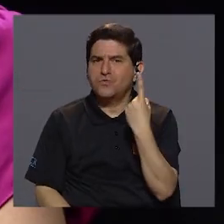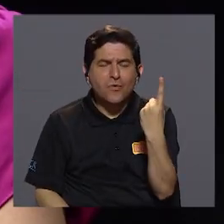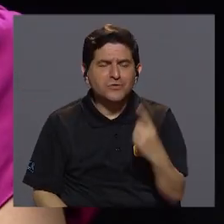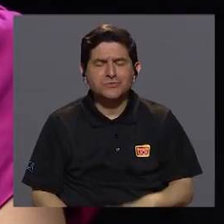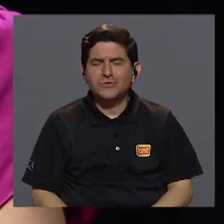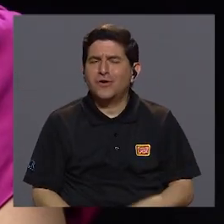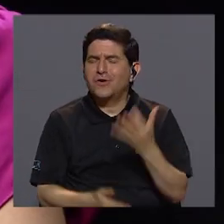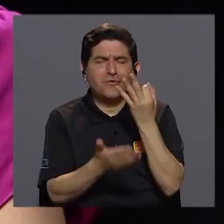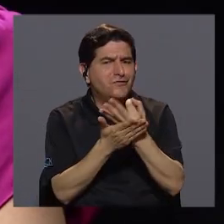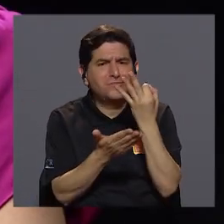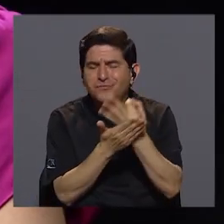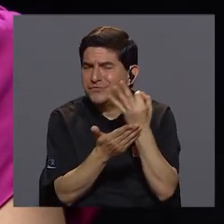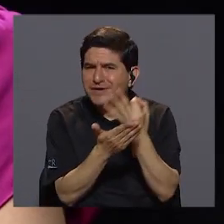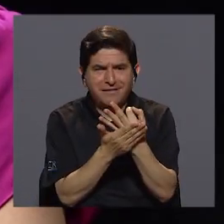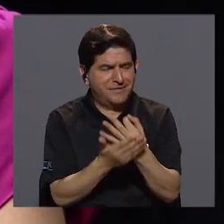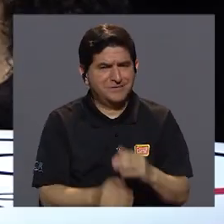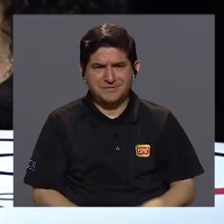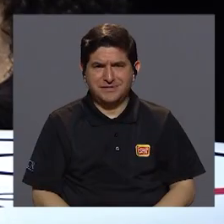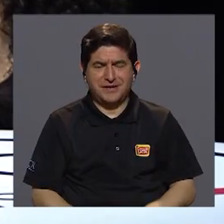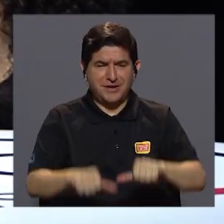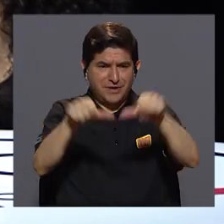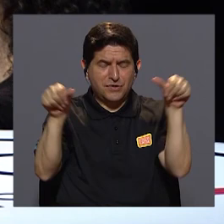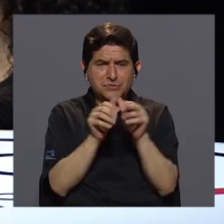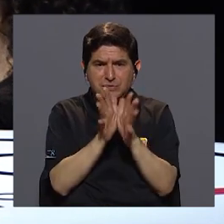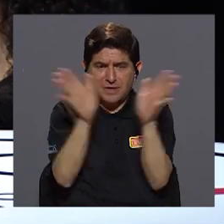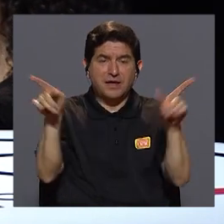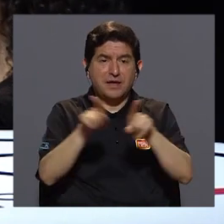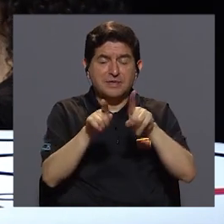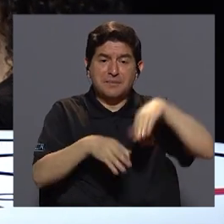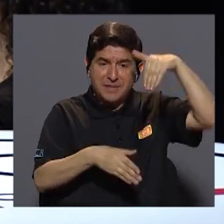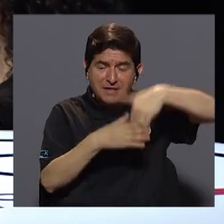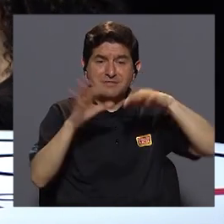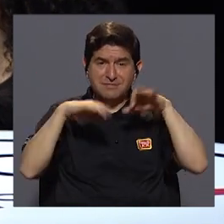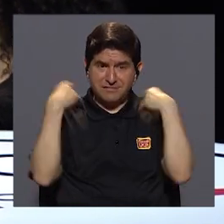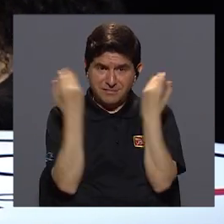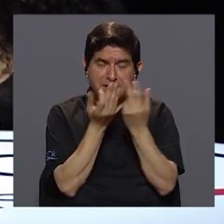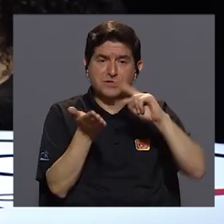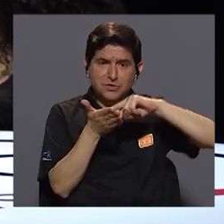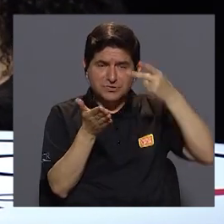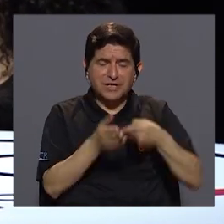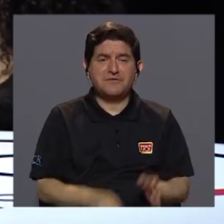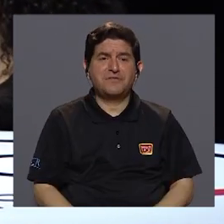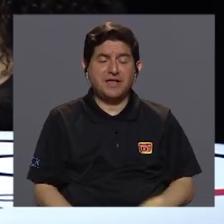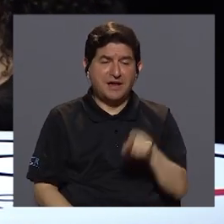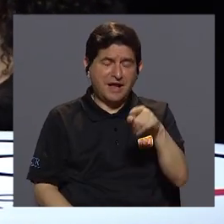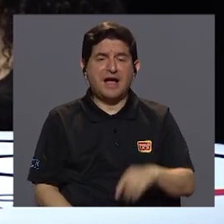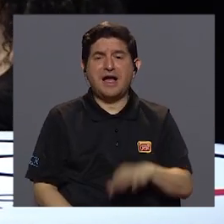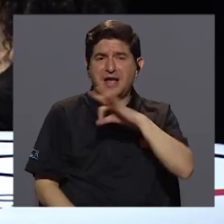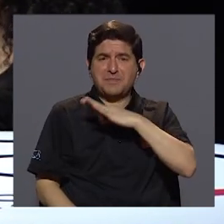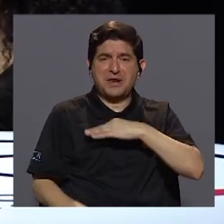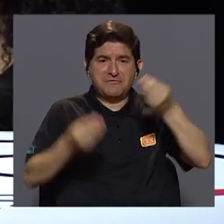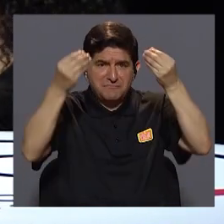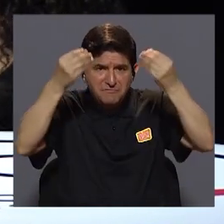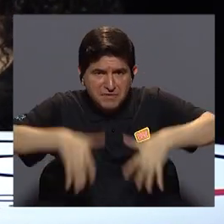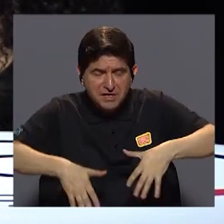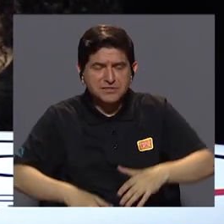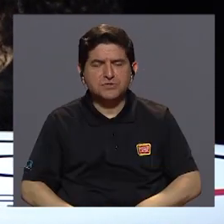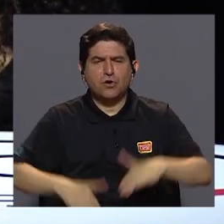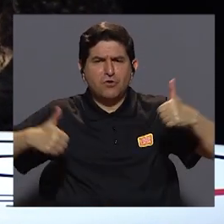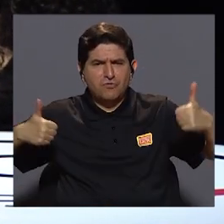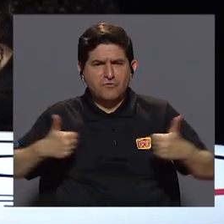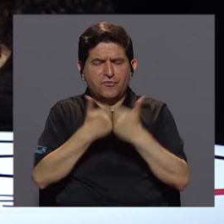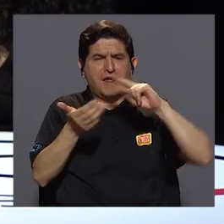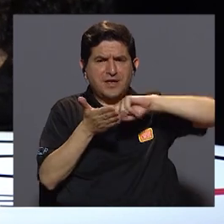términos financieros, propiamente para el sector público, sino a lo interno, las familias representan una gran pérdida de bienestar. ¿Cuál es uno de los